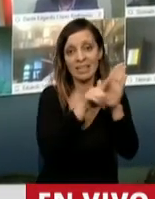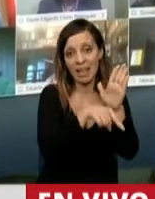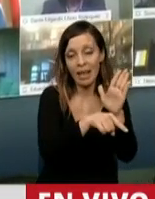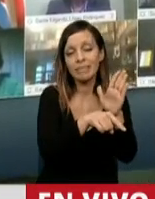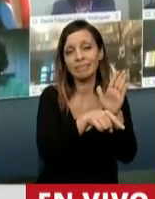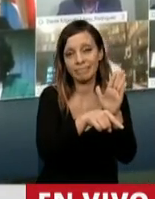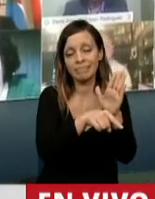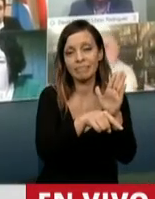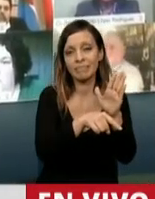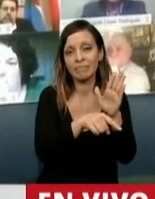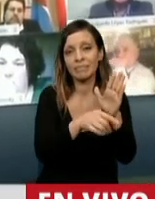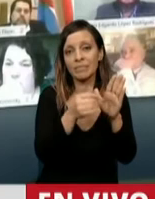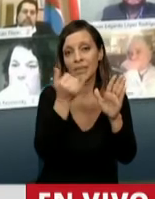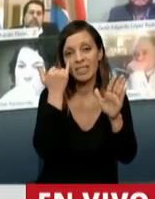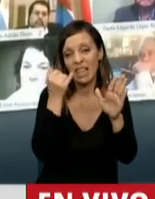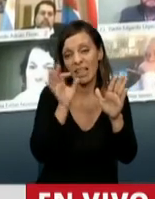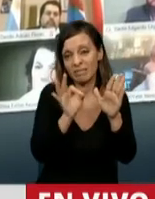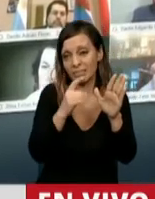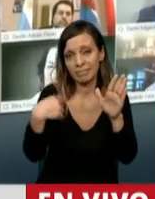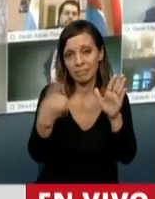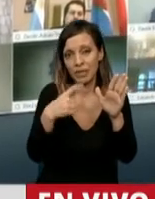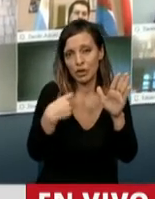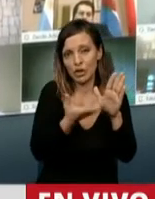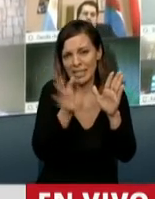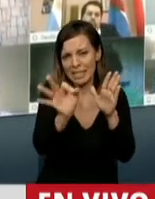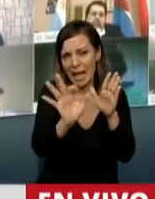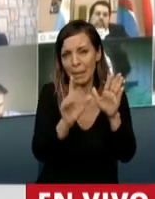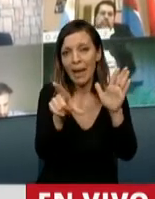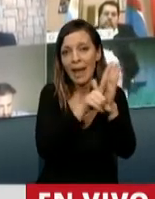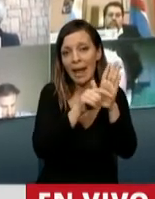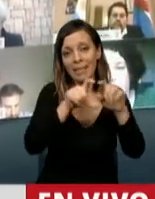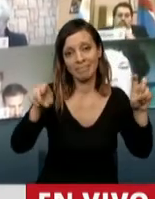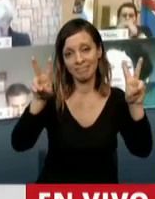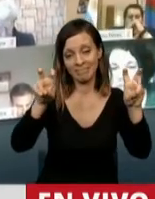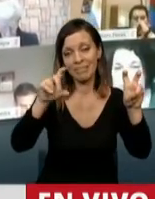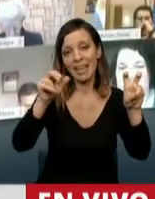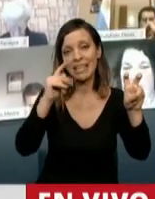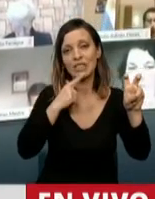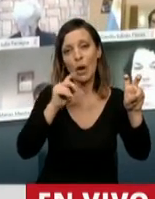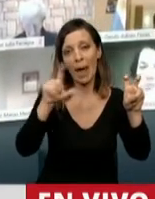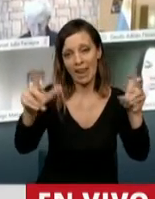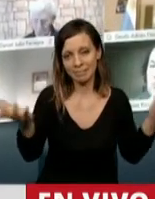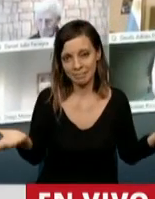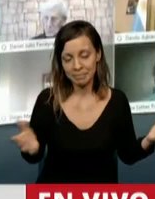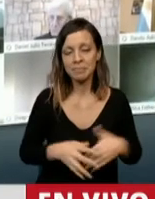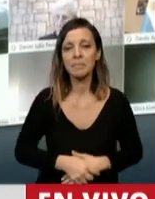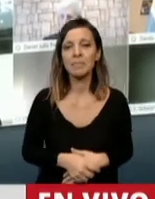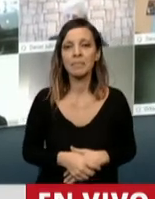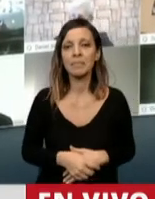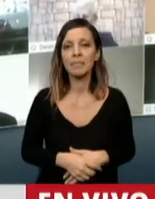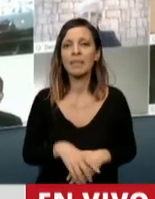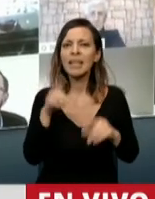que como ya se ha instalado en la sociedad, es la ley Cristóbal, sino que también